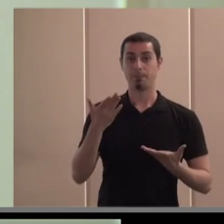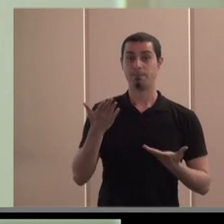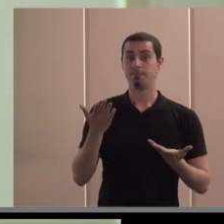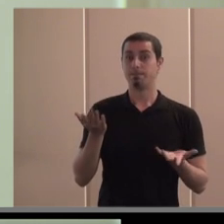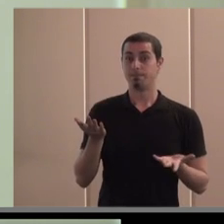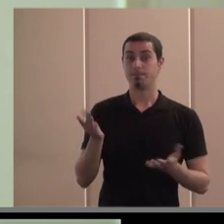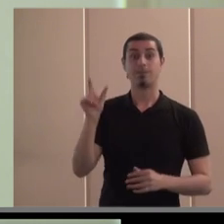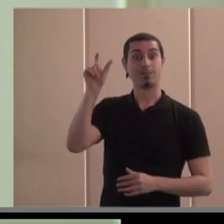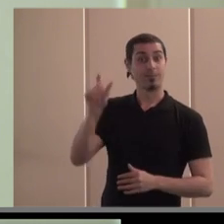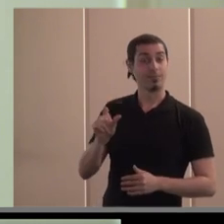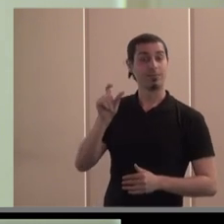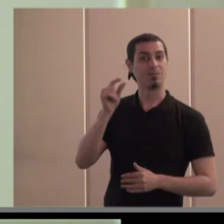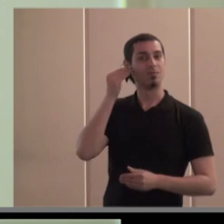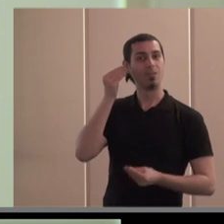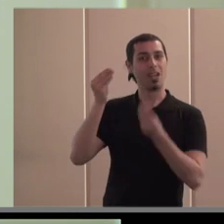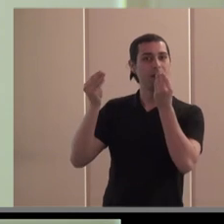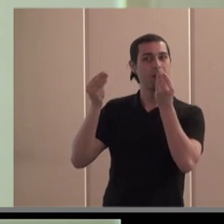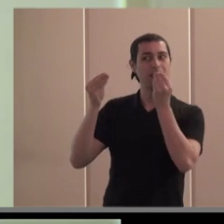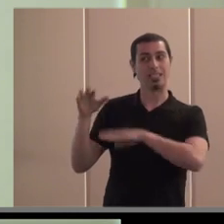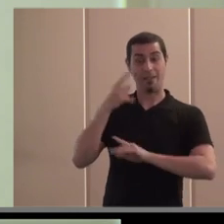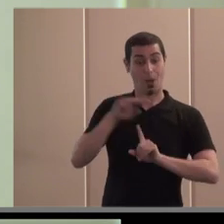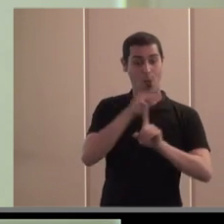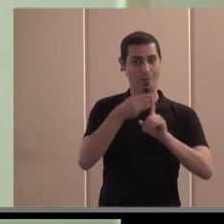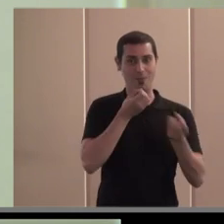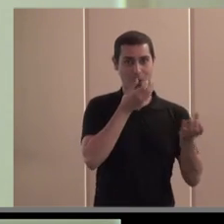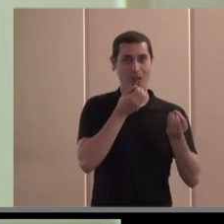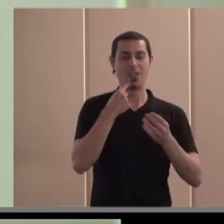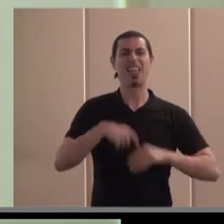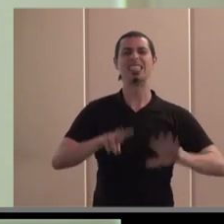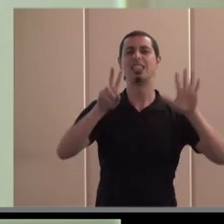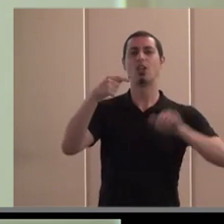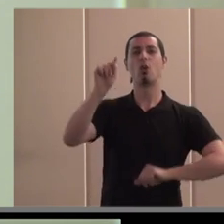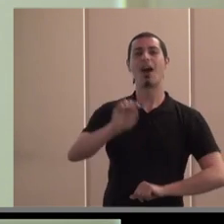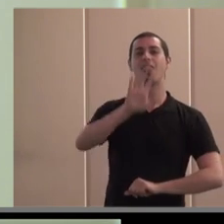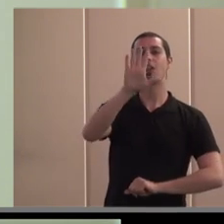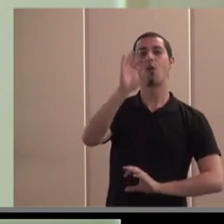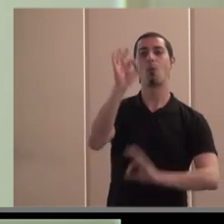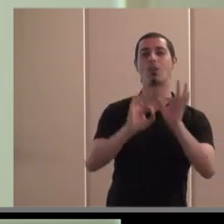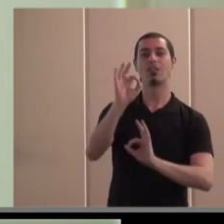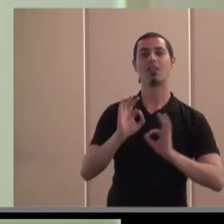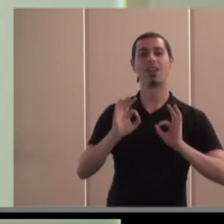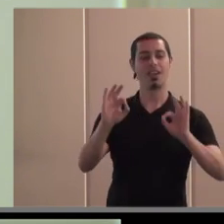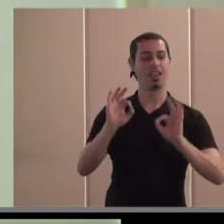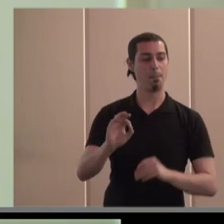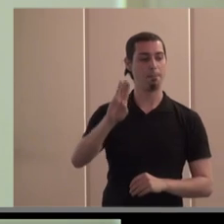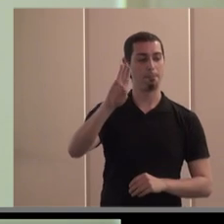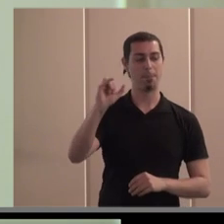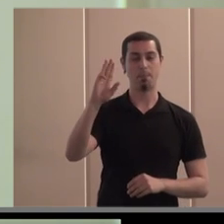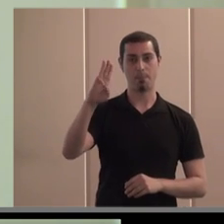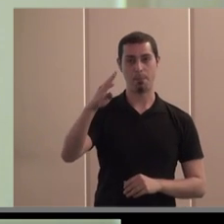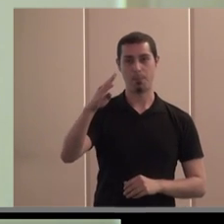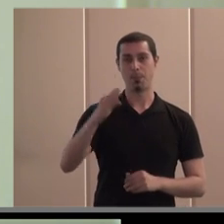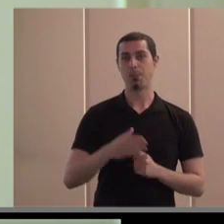representa, si la web no me ha engañado, el 7,5% del PIB. Es decir,